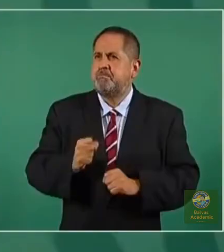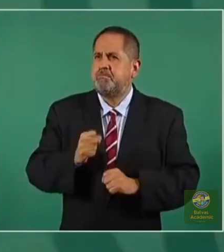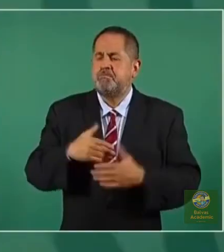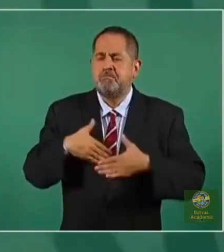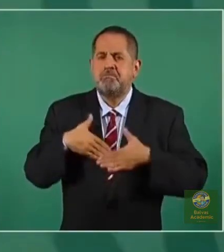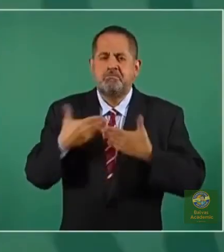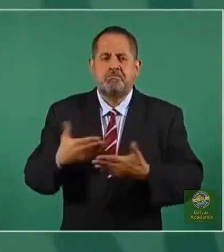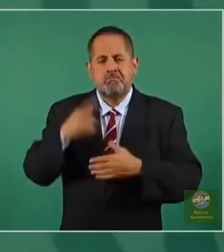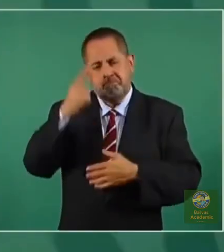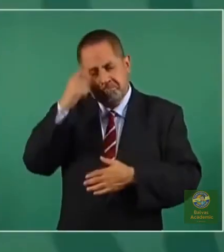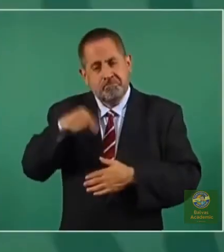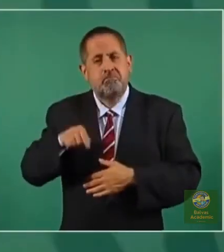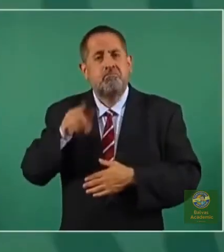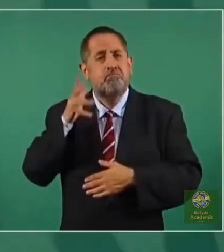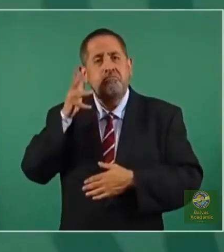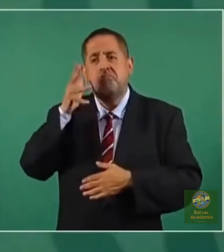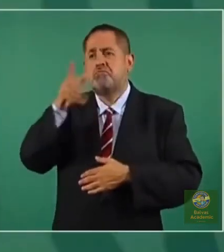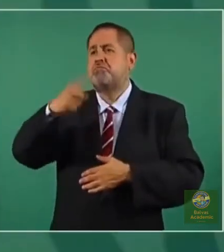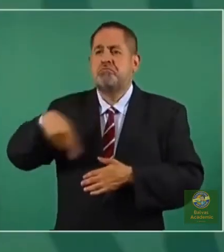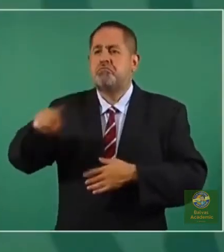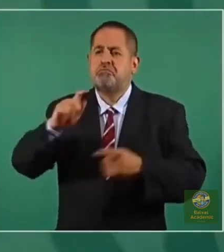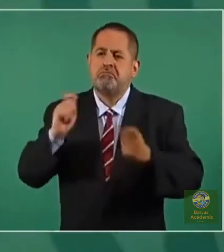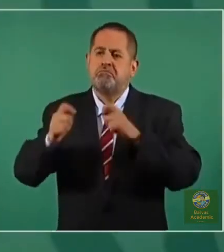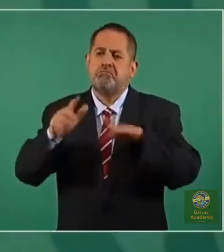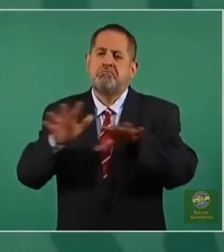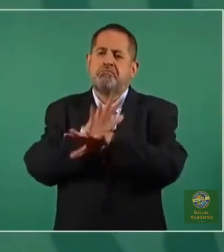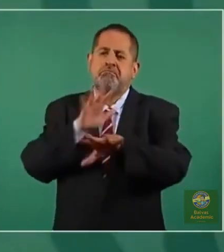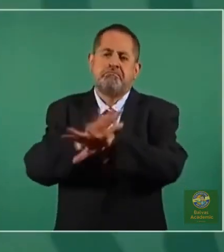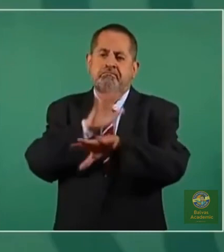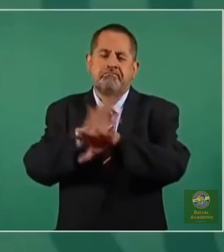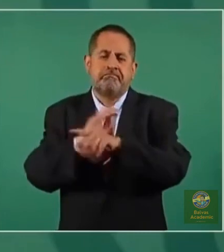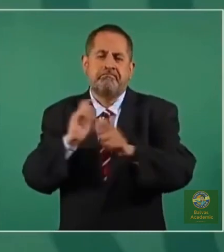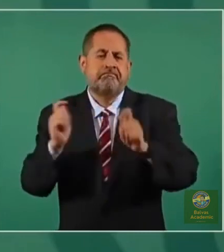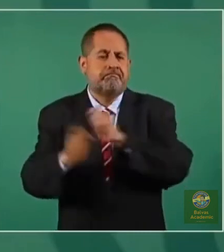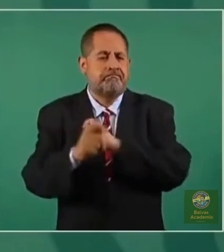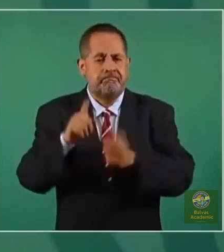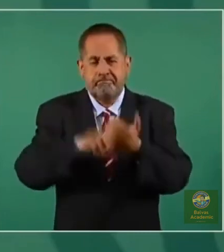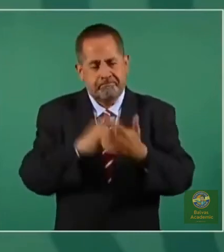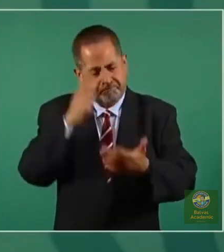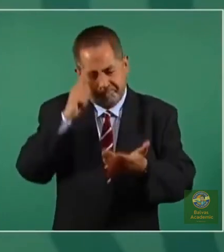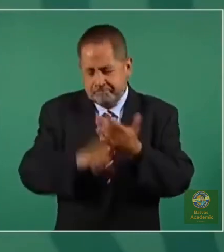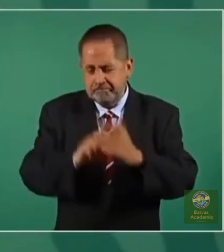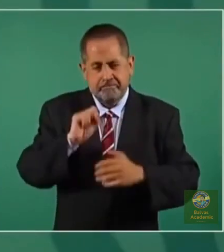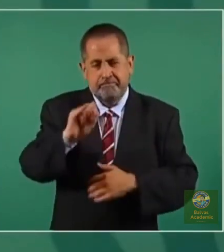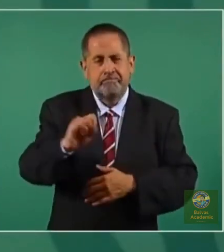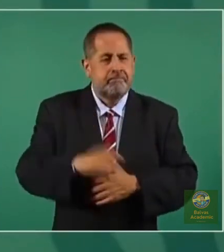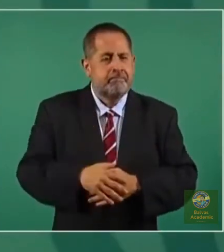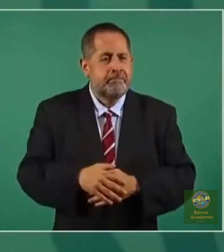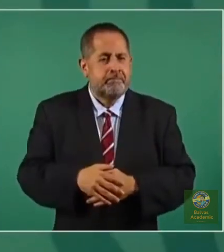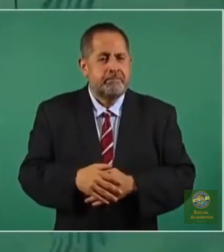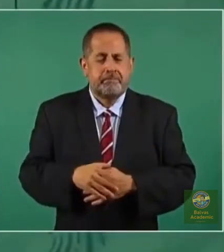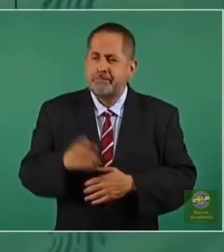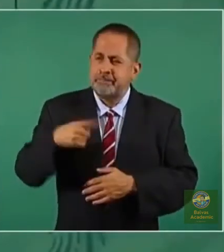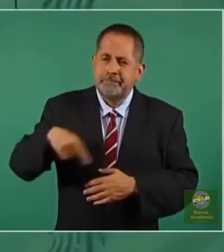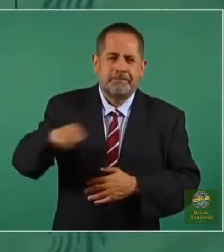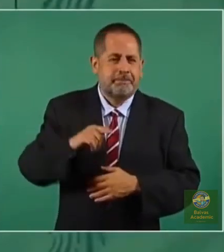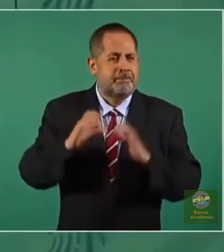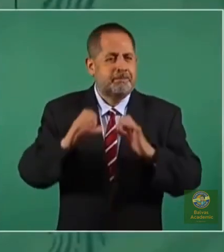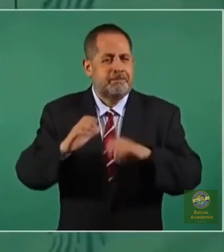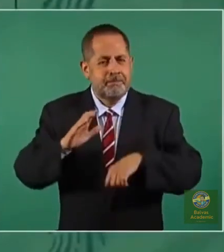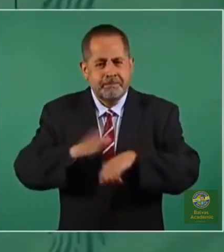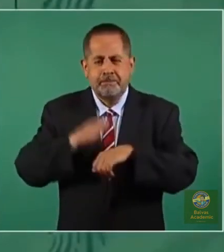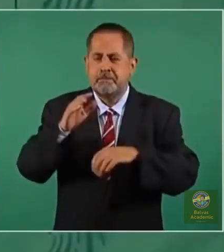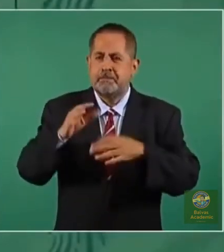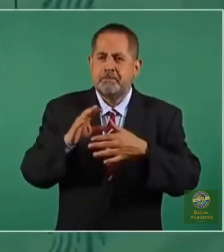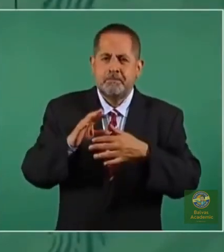de que van a ir cambiando hábitos y que cada vez nos vamos a cuidar más, a